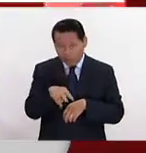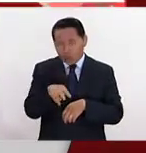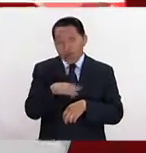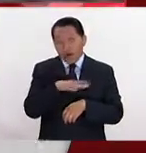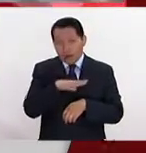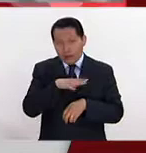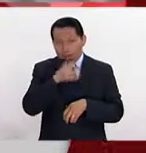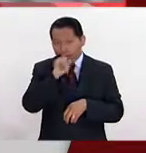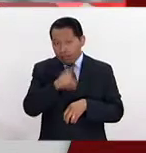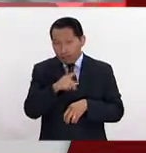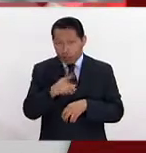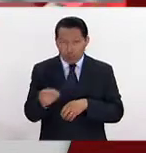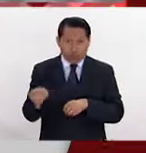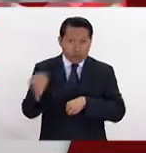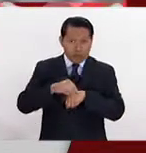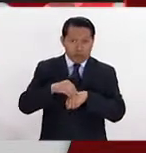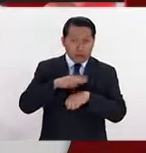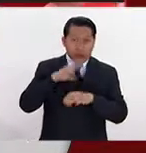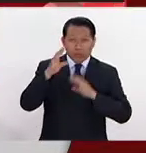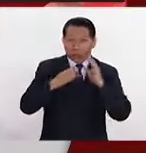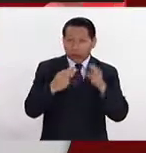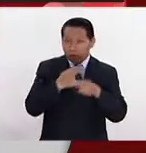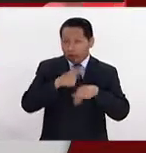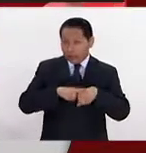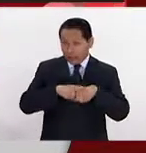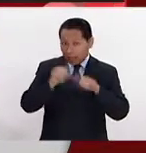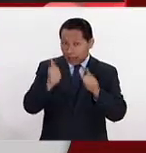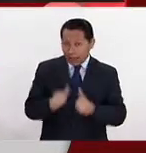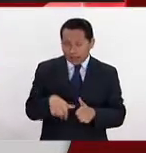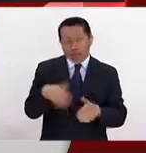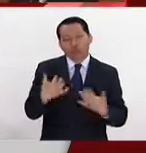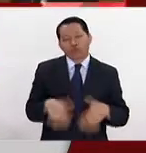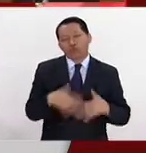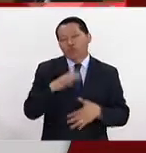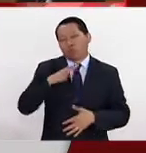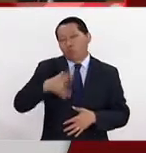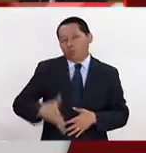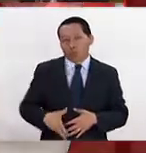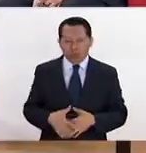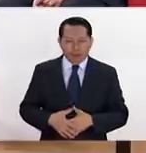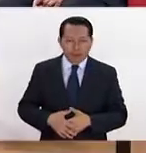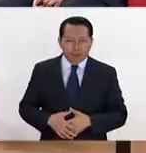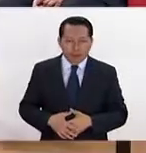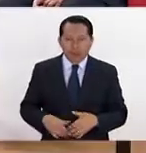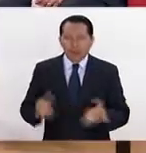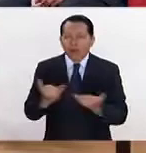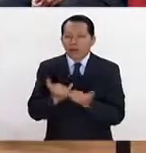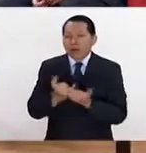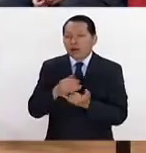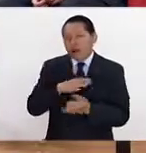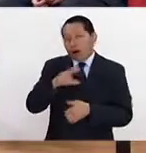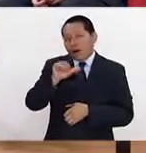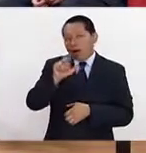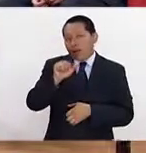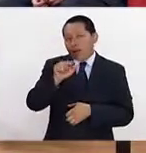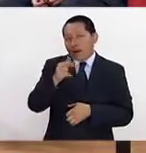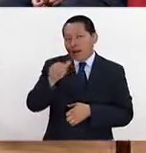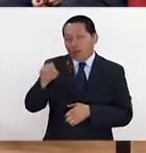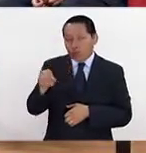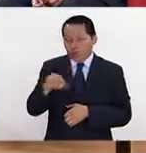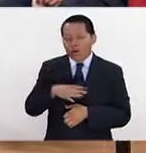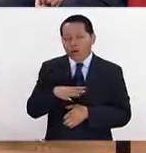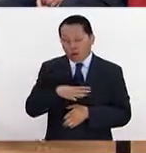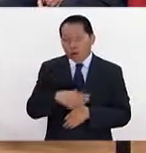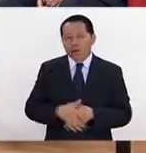esté expuesta en la Museo Nacional de Arte, pues nos llena de mucho gusto y de mucho orgullo. Y sobre todo tratándose de Caraballo y para que el